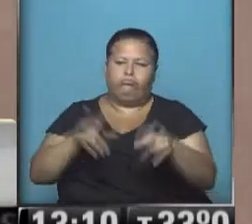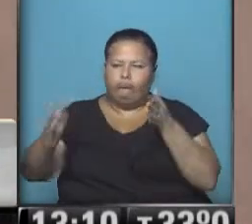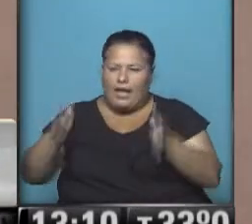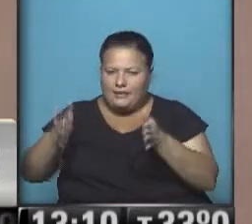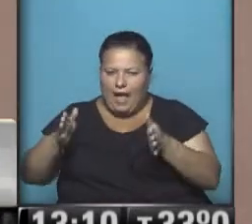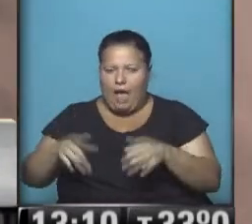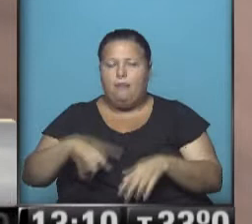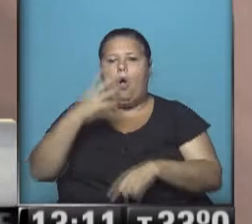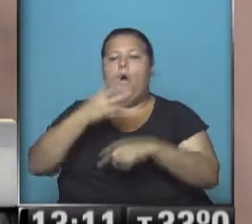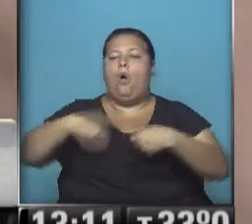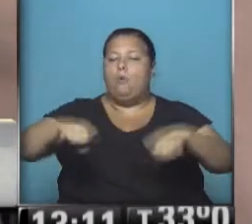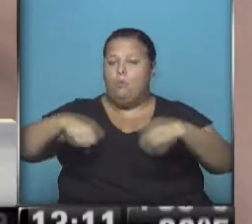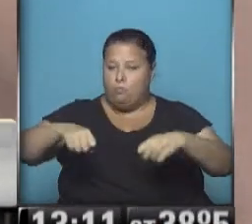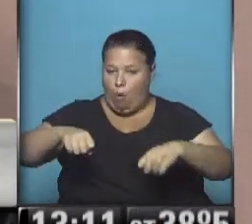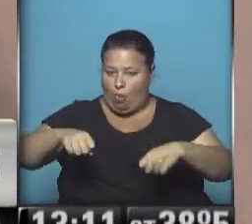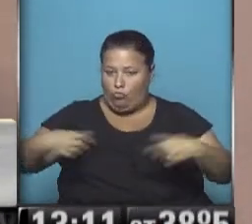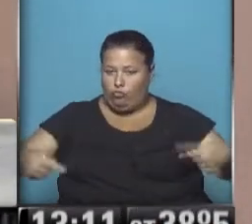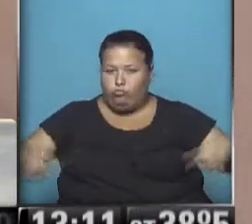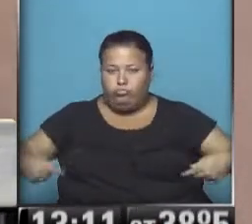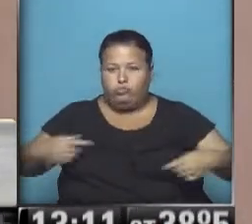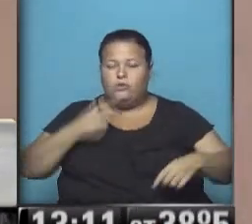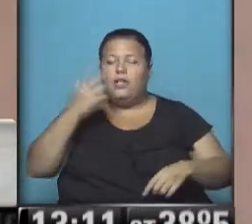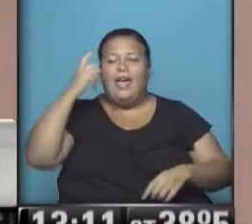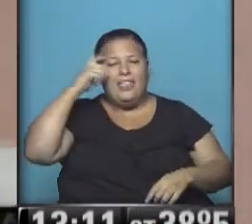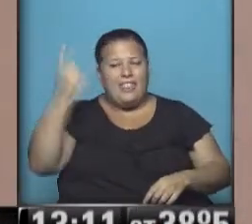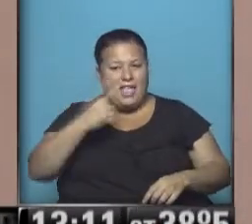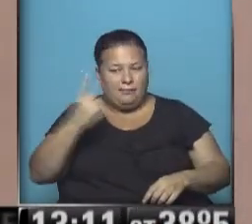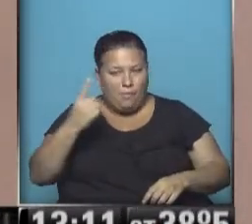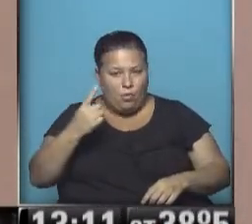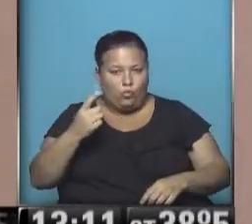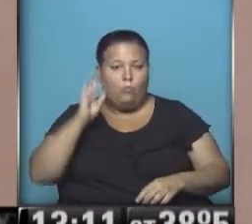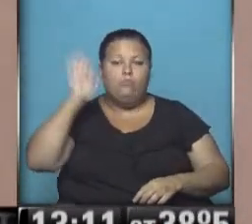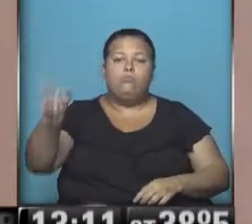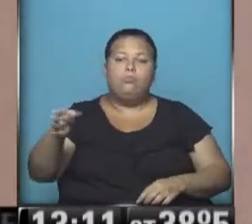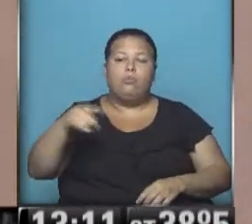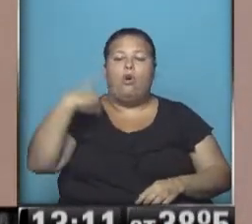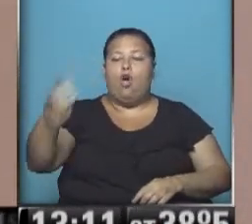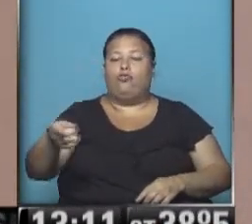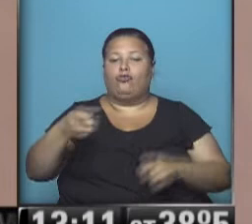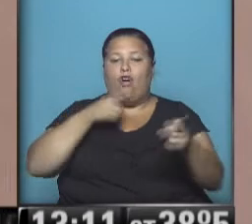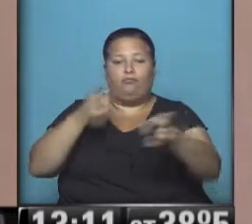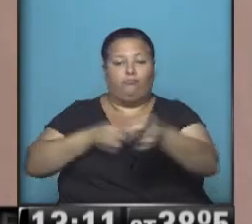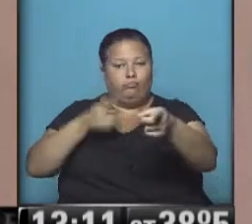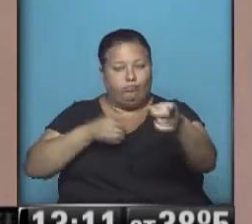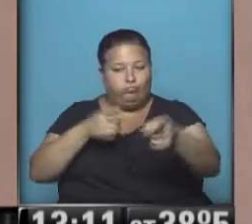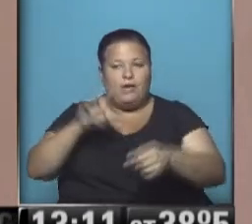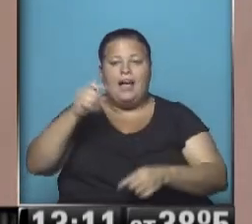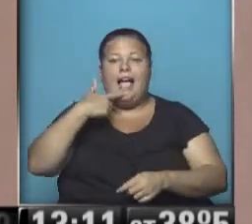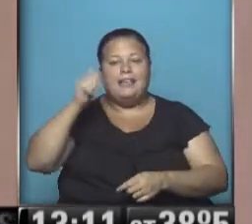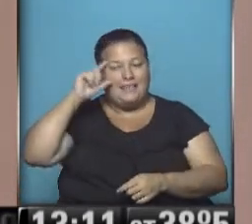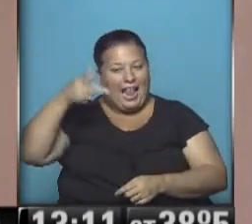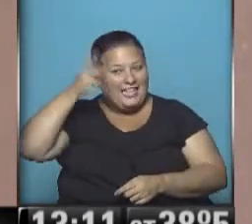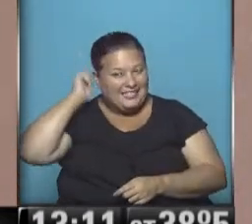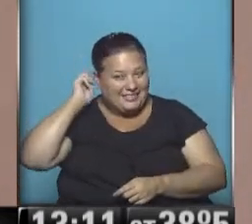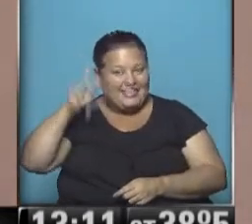en cuatriciclos. Le sacó más de 10 minutos a sus inmediatos perseguidores, que son Casale, el